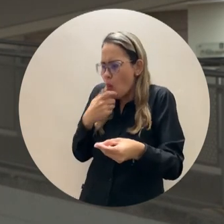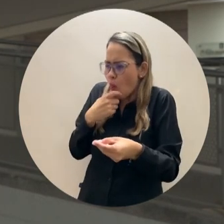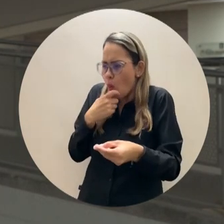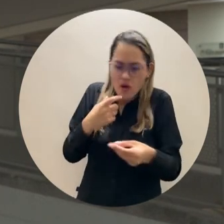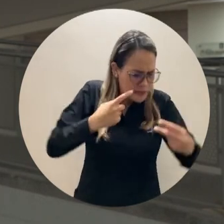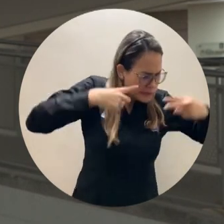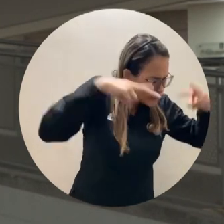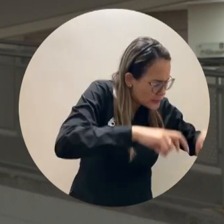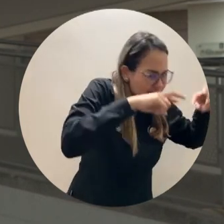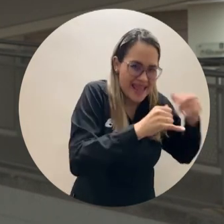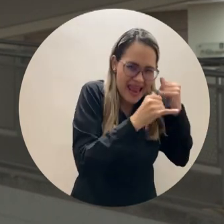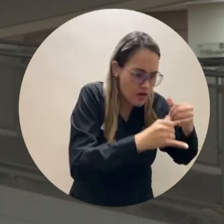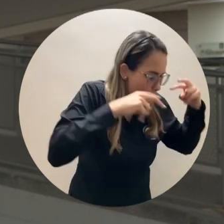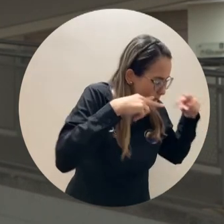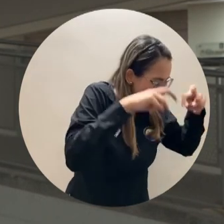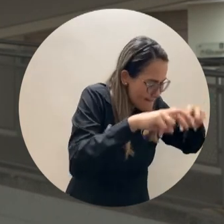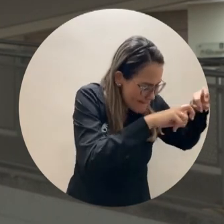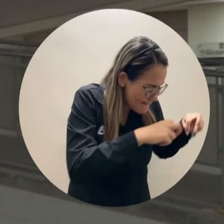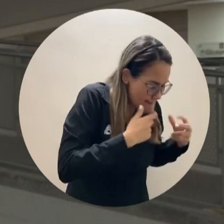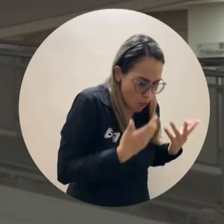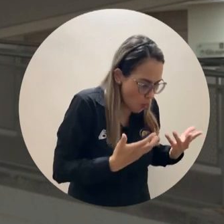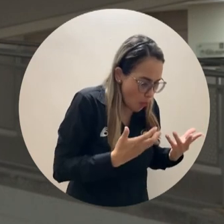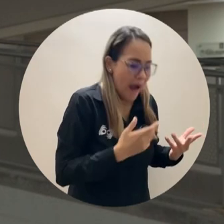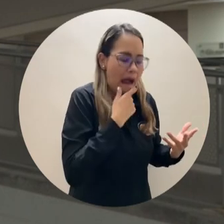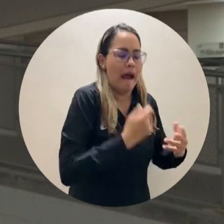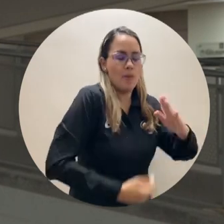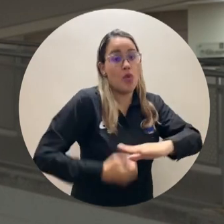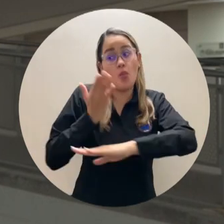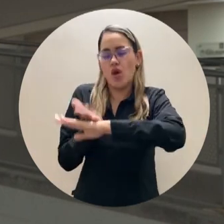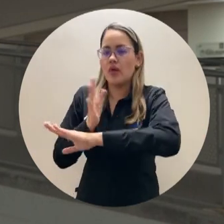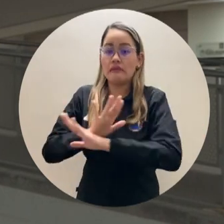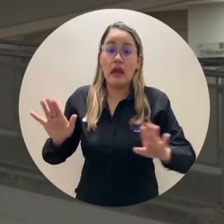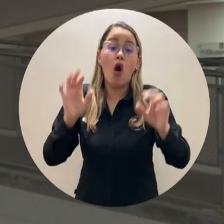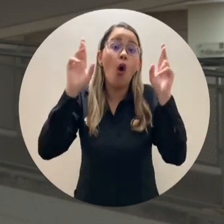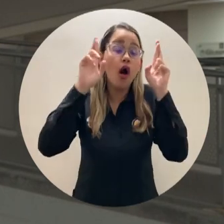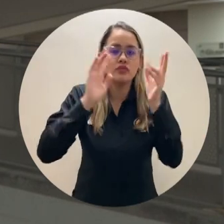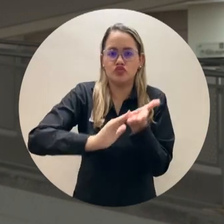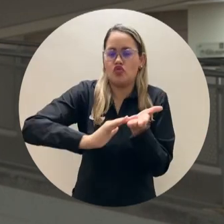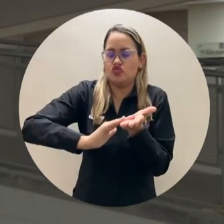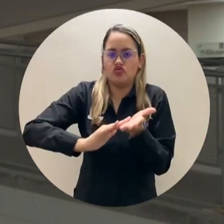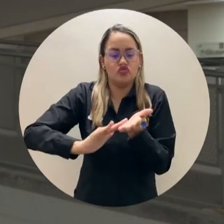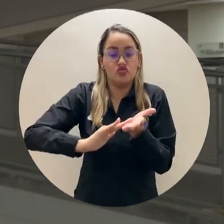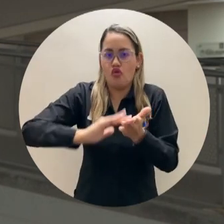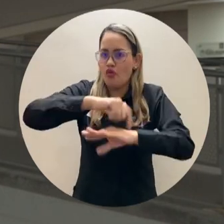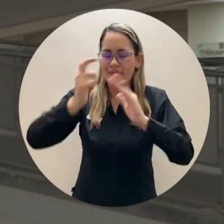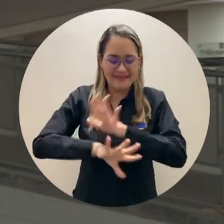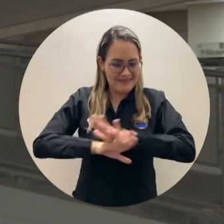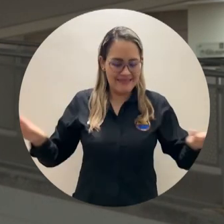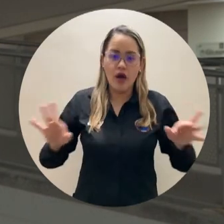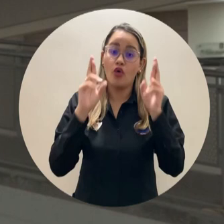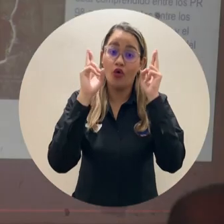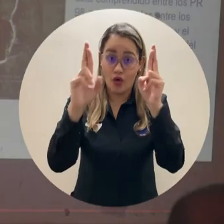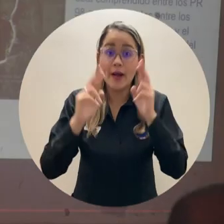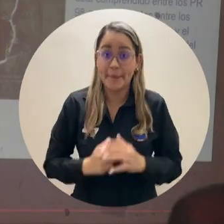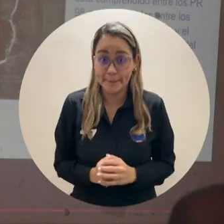resultados que esperamos que sean acogidos y que esta sea la solución definitiva a esta problemática de erosión que se viene